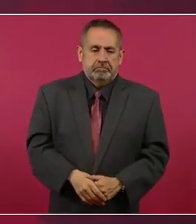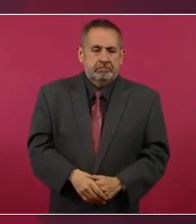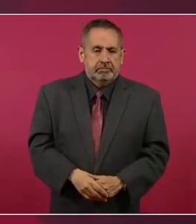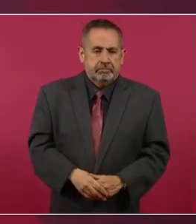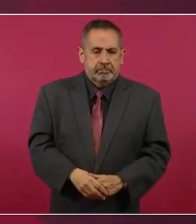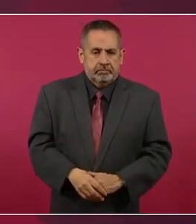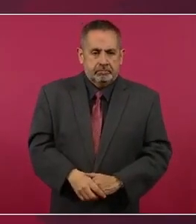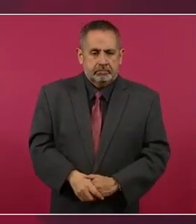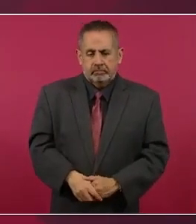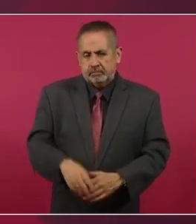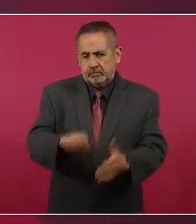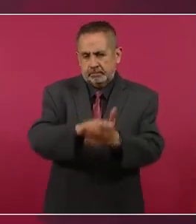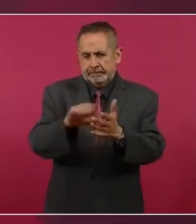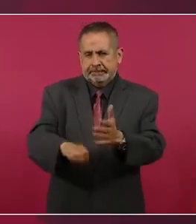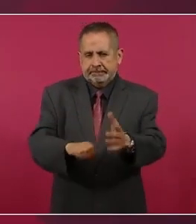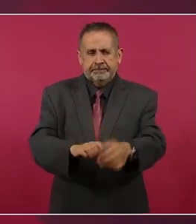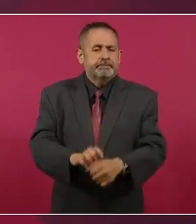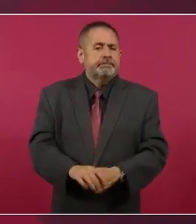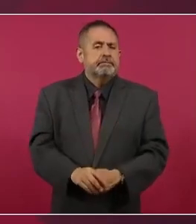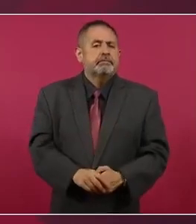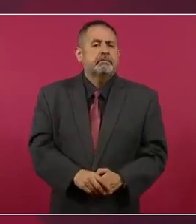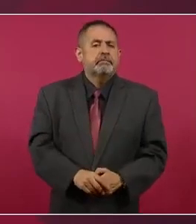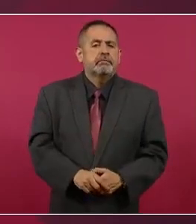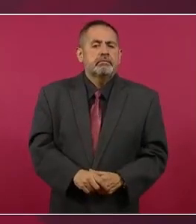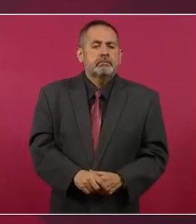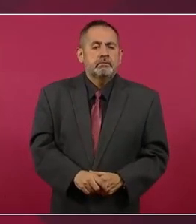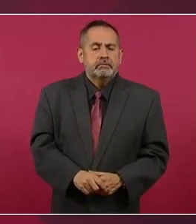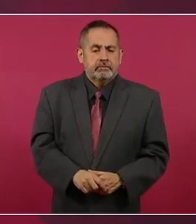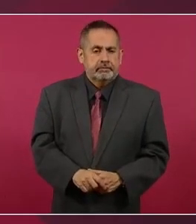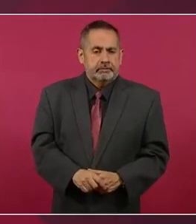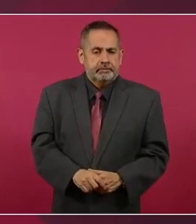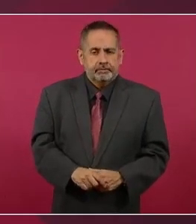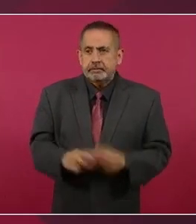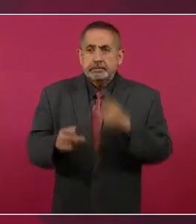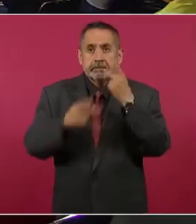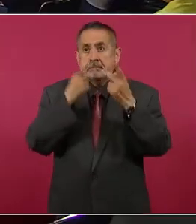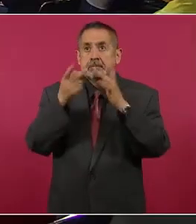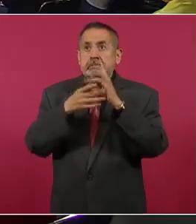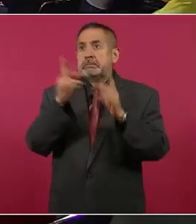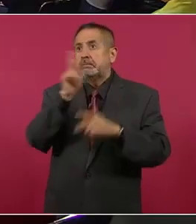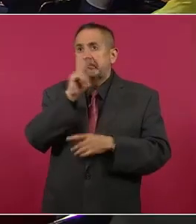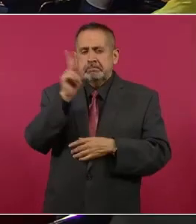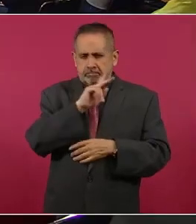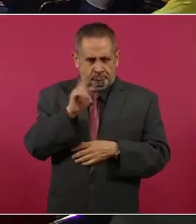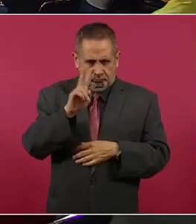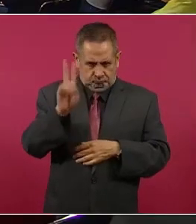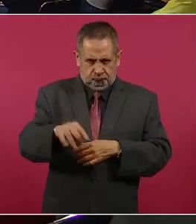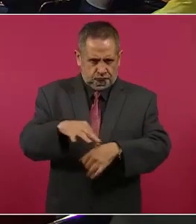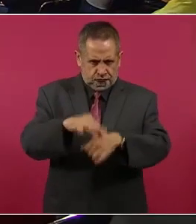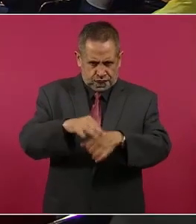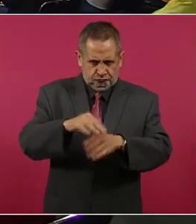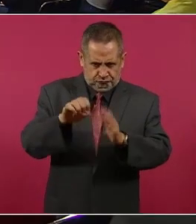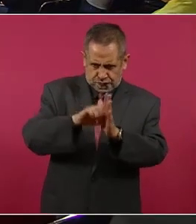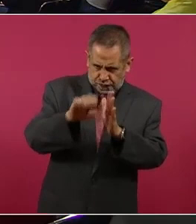Voy a poner un ejemplo para no estar hablando así en abstracto.